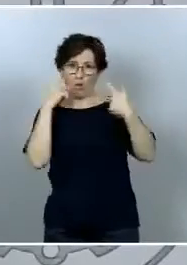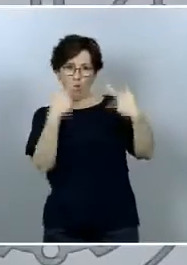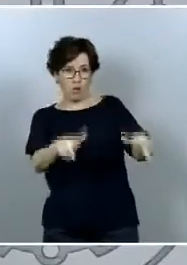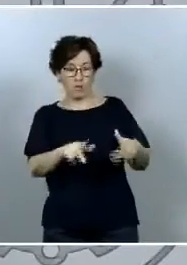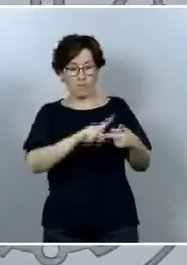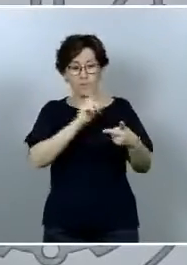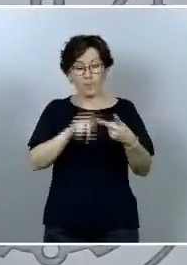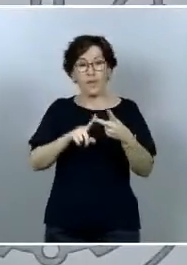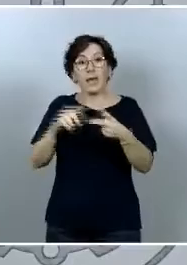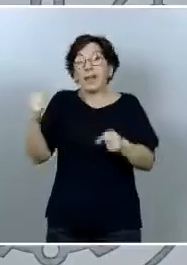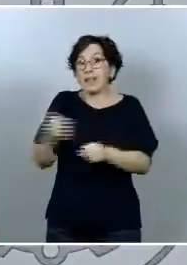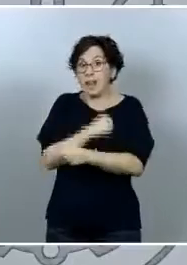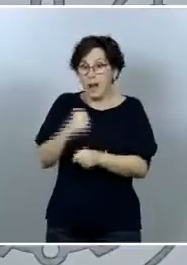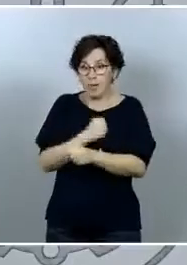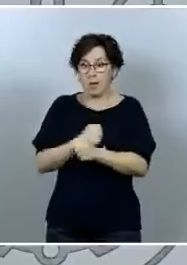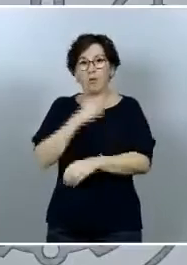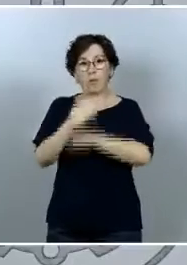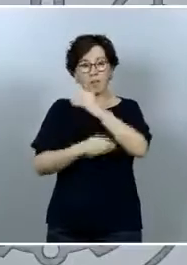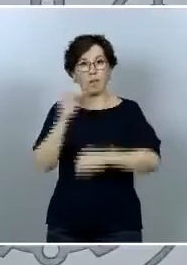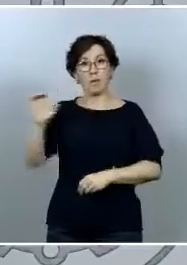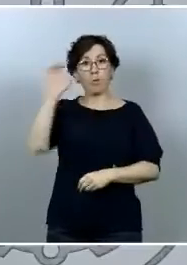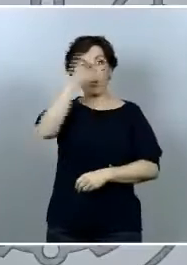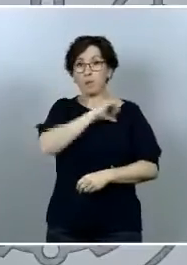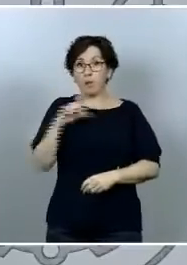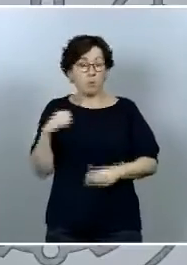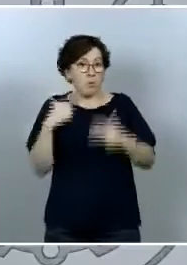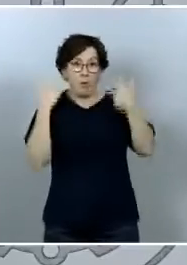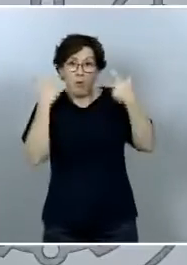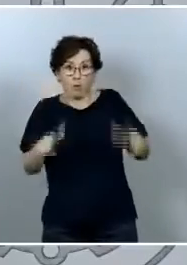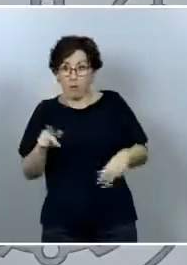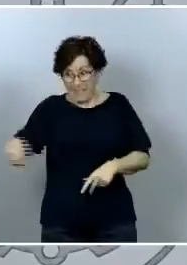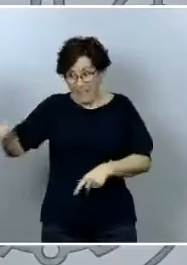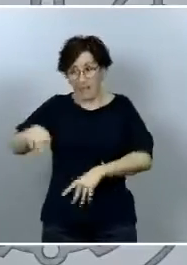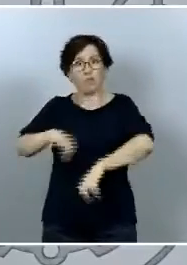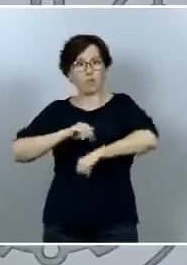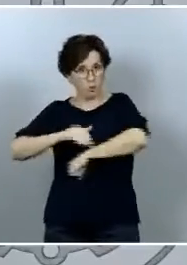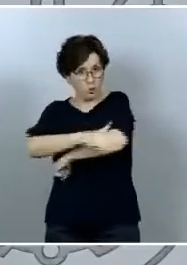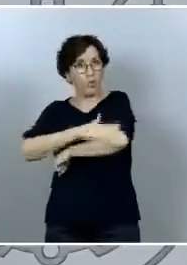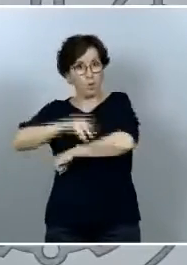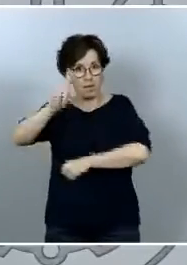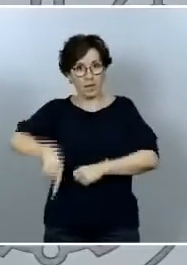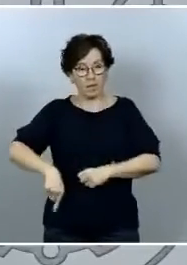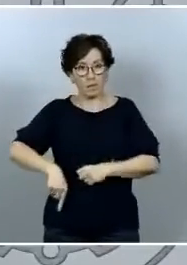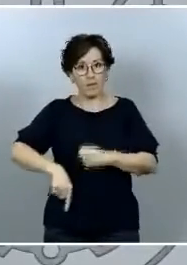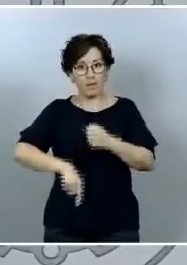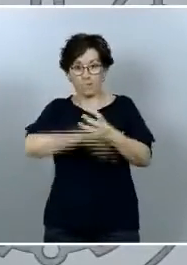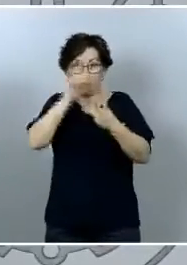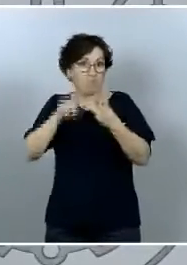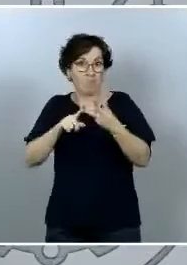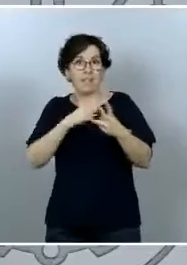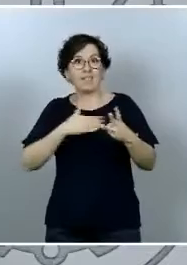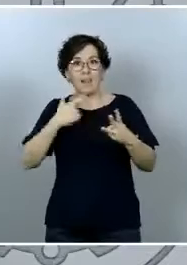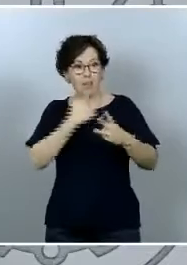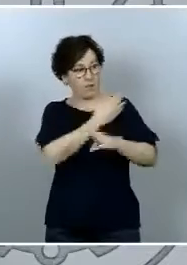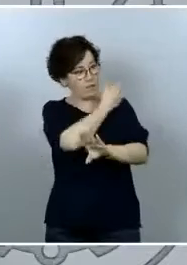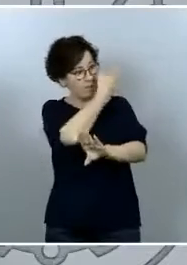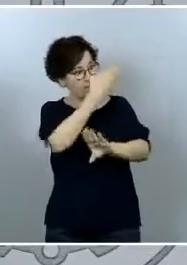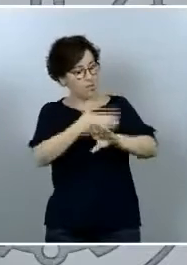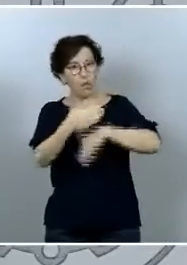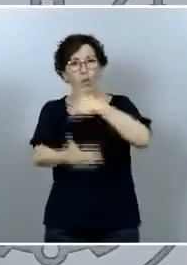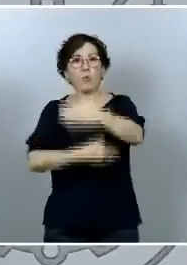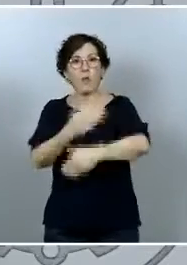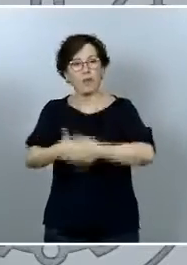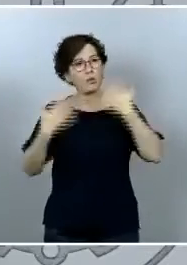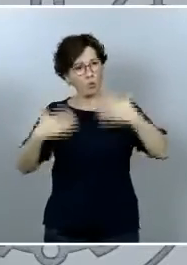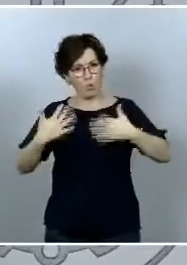se está realizando en las comunidades autónomas donde ellos también gobiernan y por tanto por completar un proceso que ha sido de sacrificio muy